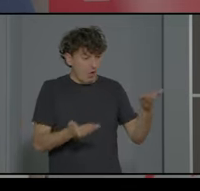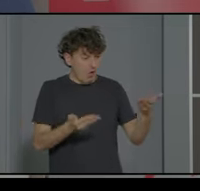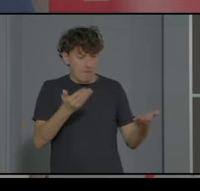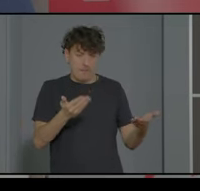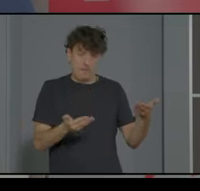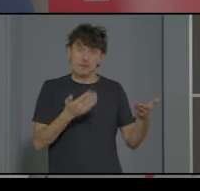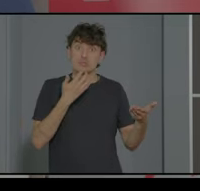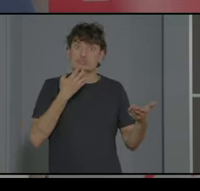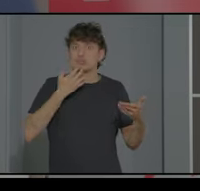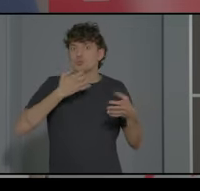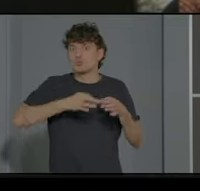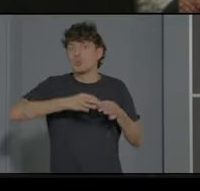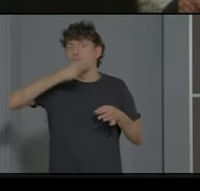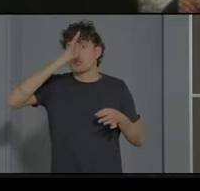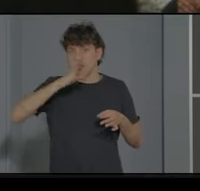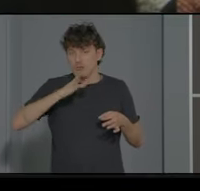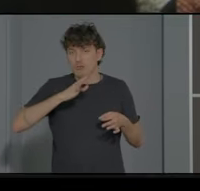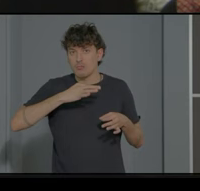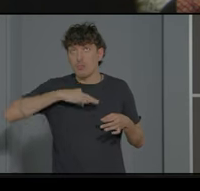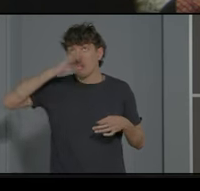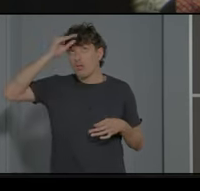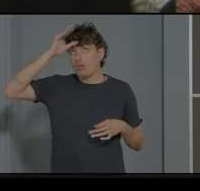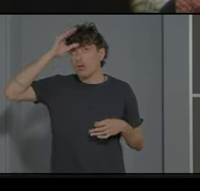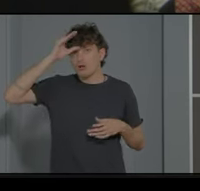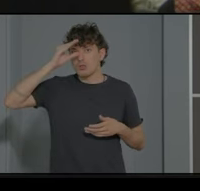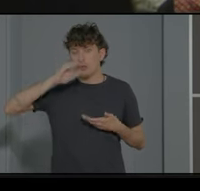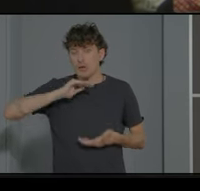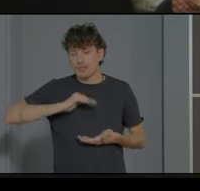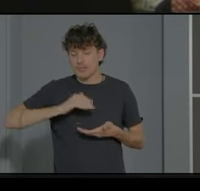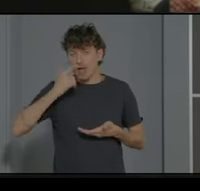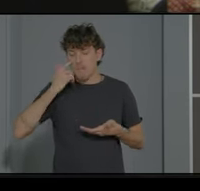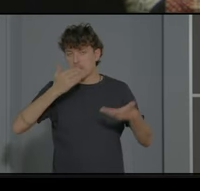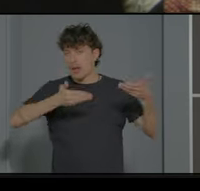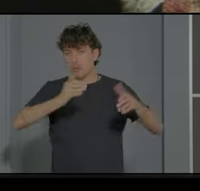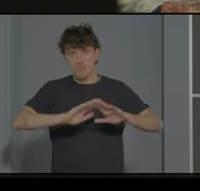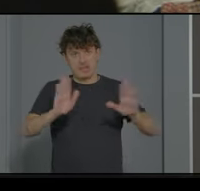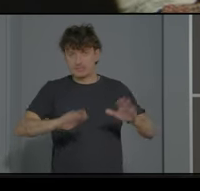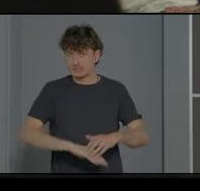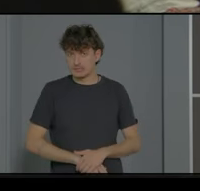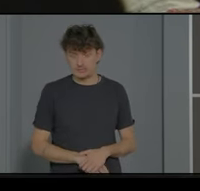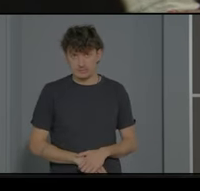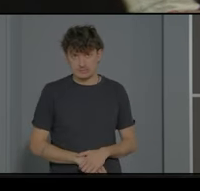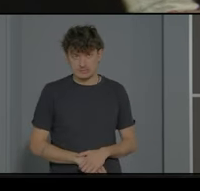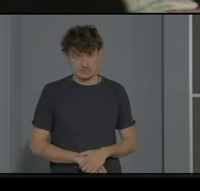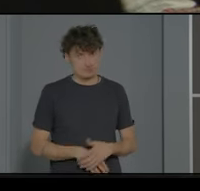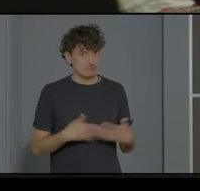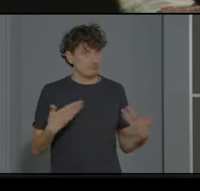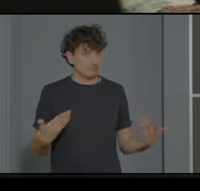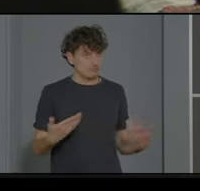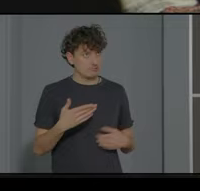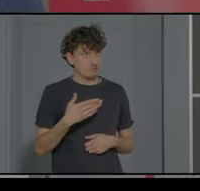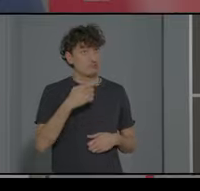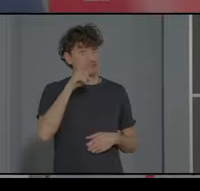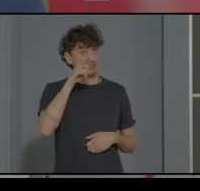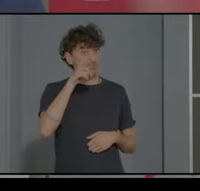tenemos mucha suerte, se valora la capacidad cognitiva. Poco más. Entonces suele ser el condicionante para